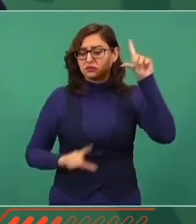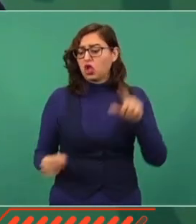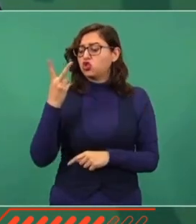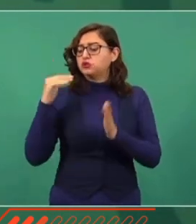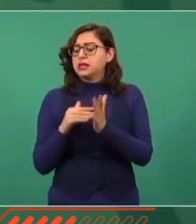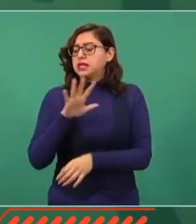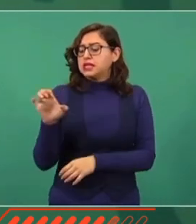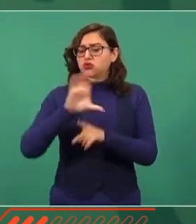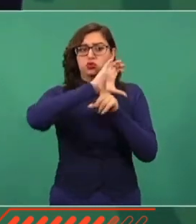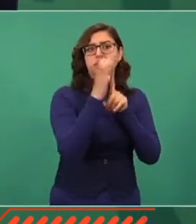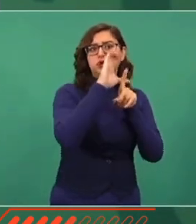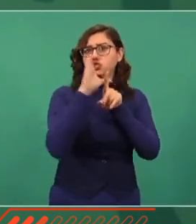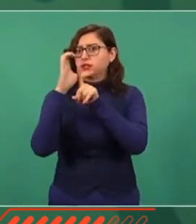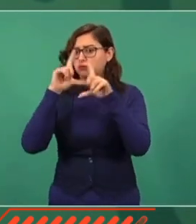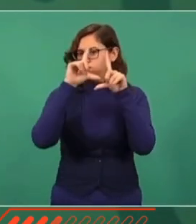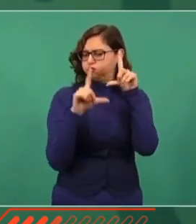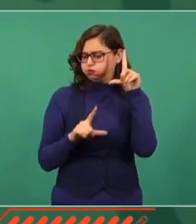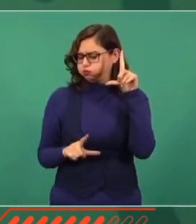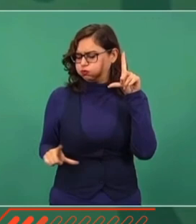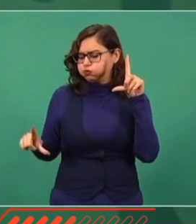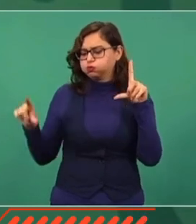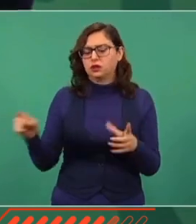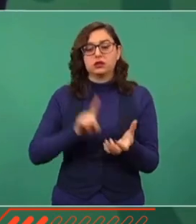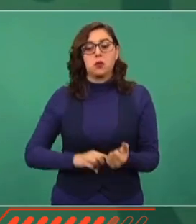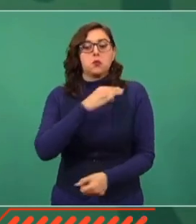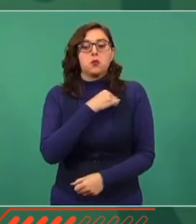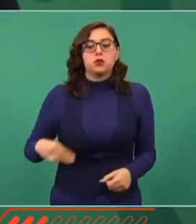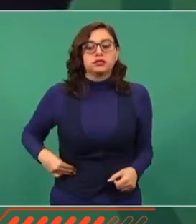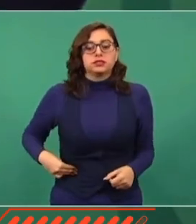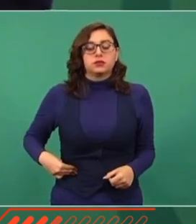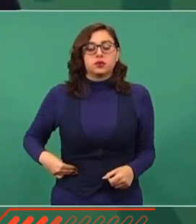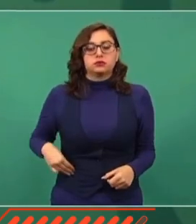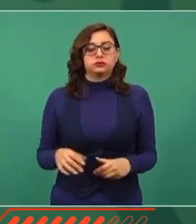en los municipios.